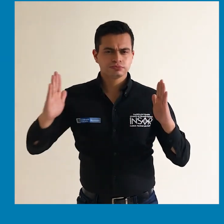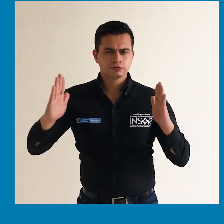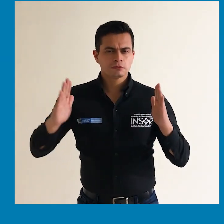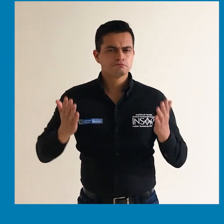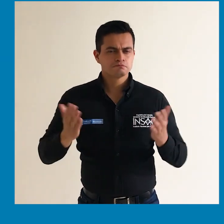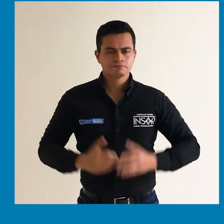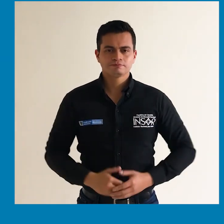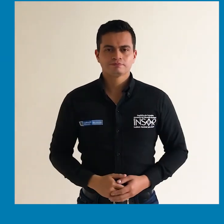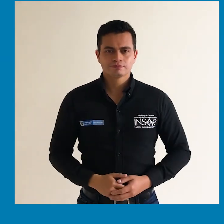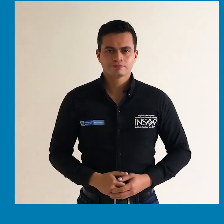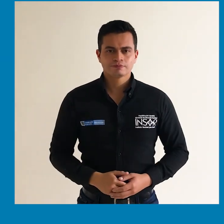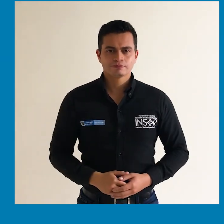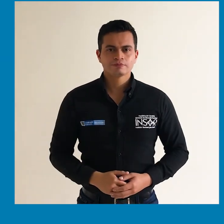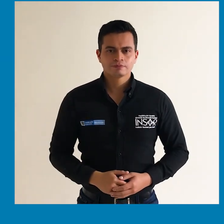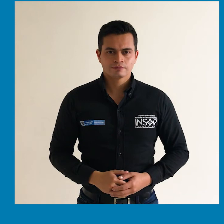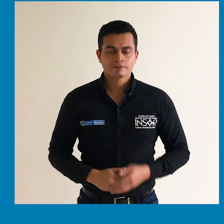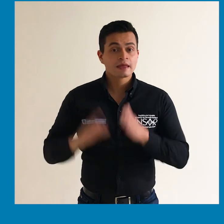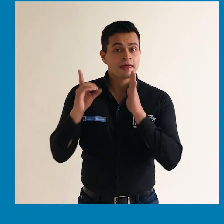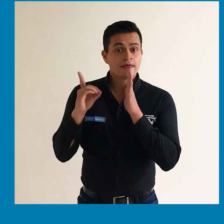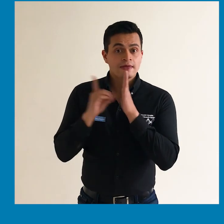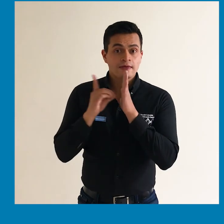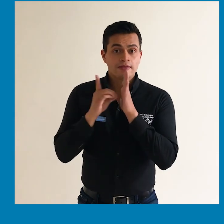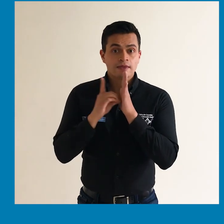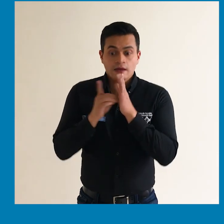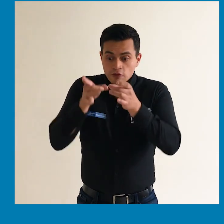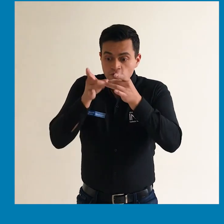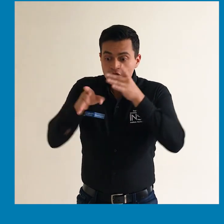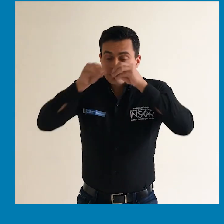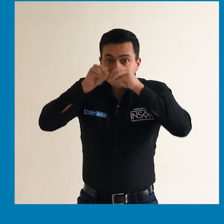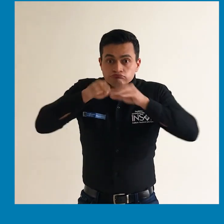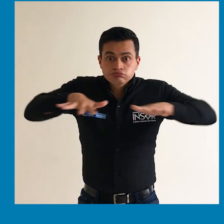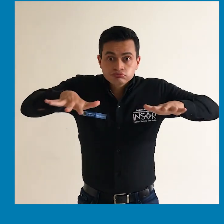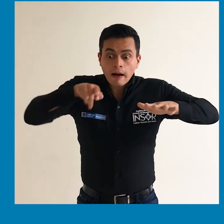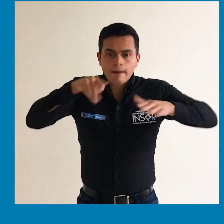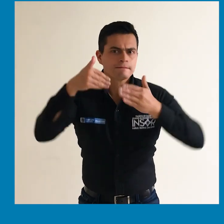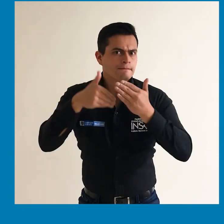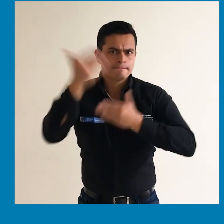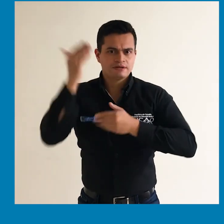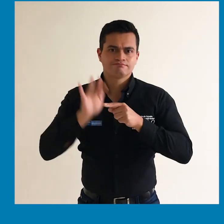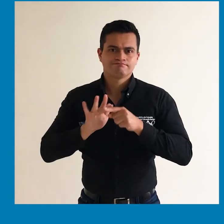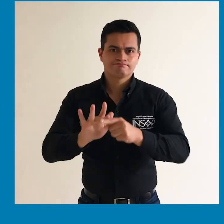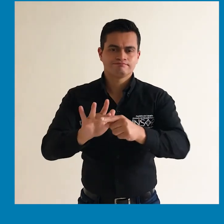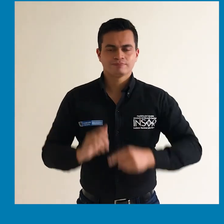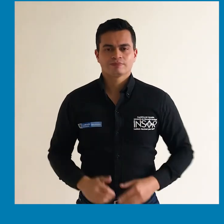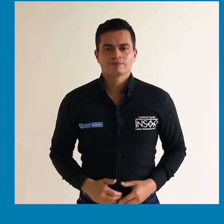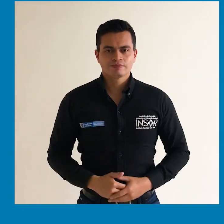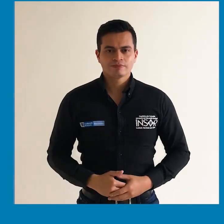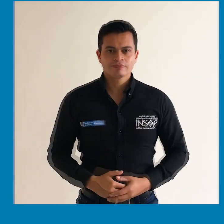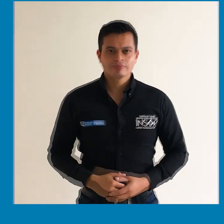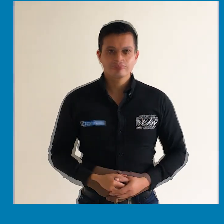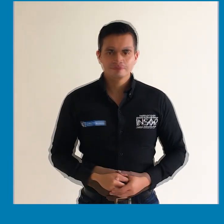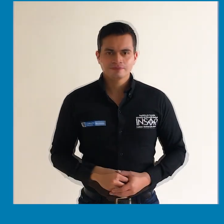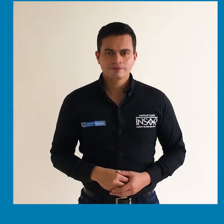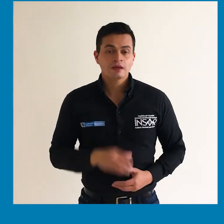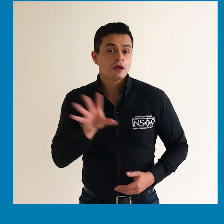Vigencia. Vigencia. presente decreto regirá a partir de la fecha de su publicación.